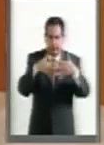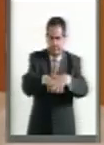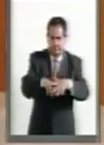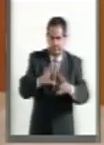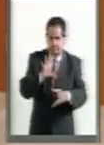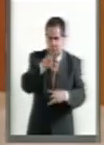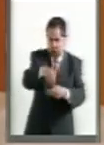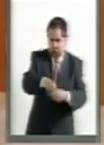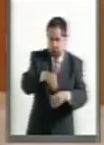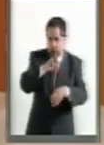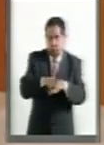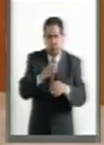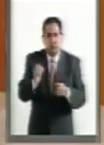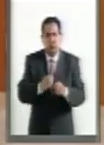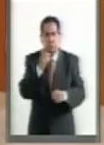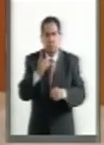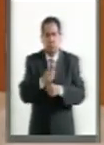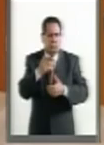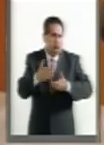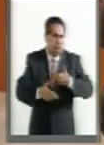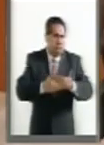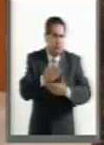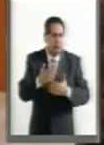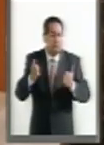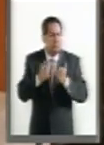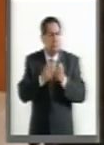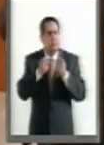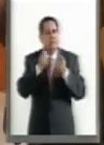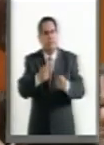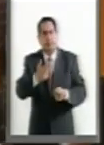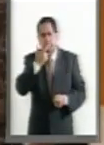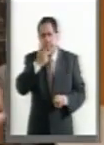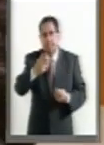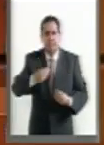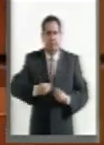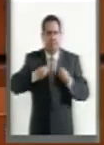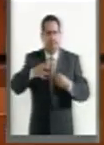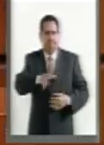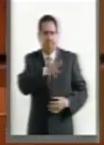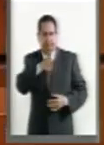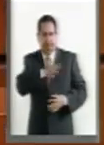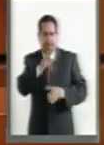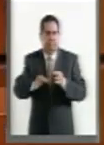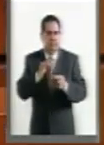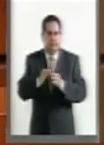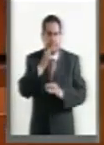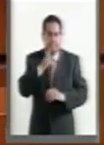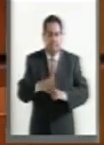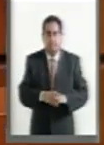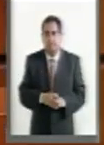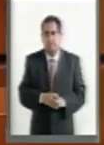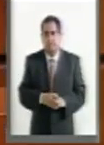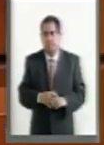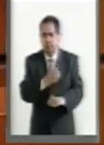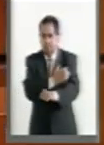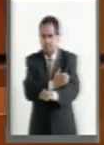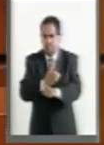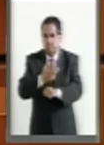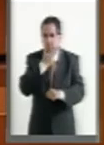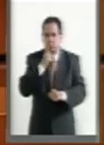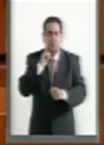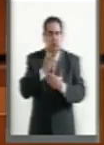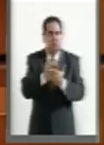y mayores oportunidades que se traduzcan en una mejor calidad de vida. Compañeras y compañeros legisladores,